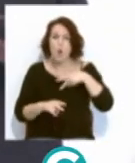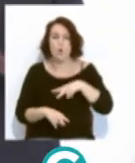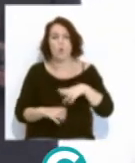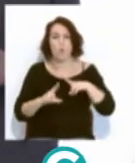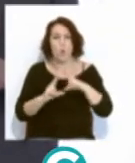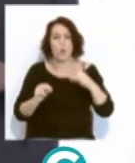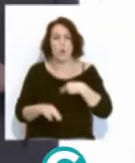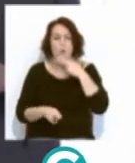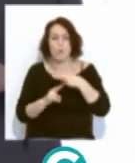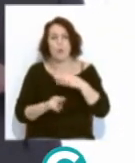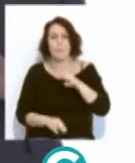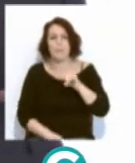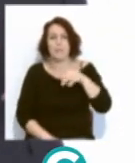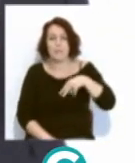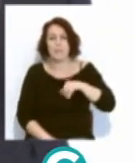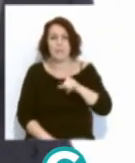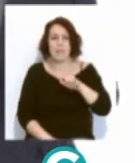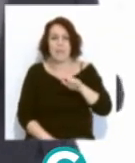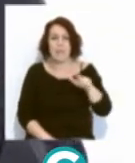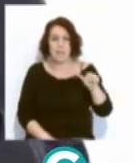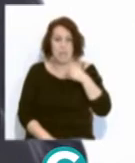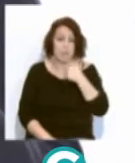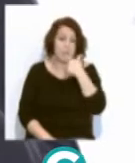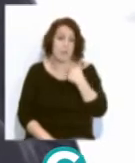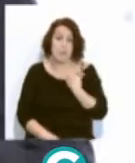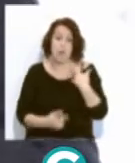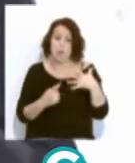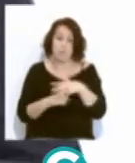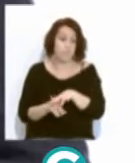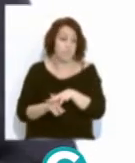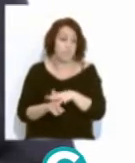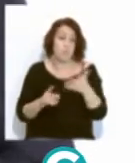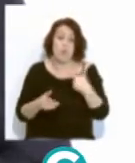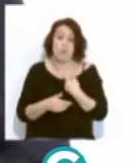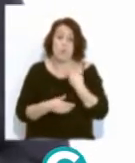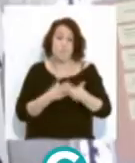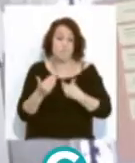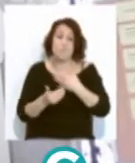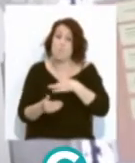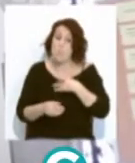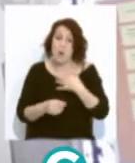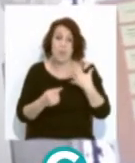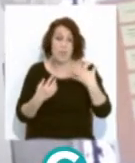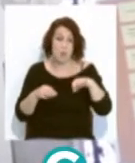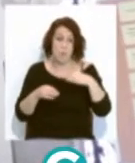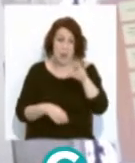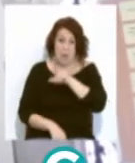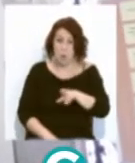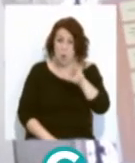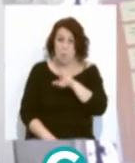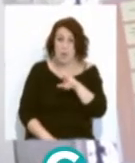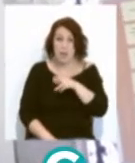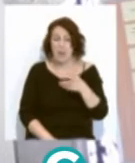Piniella, se refería en el programa Aula Magna, confiando en que las circunstancias vayan haciendo posible recuperar la normalidad universitaria